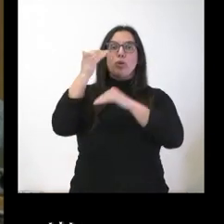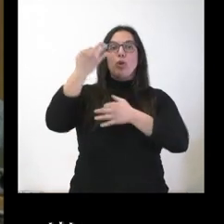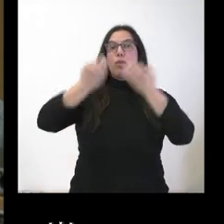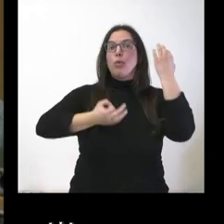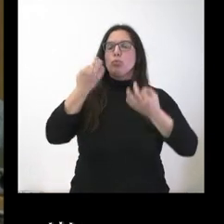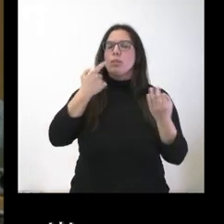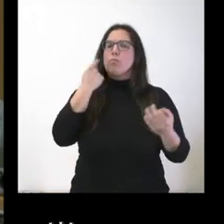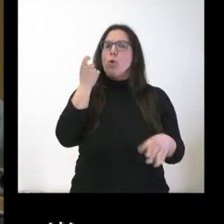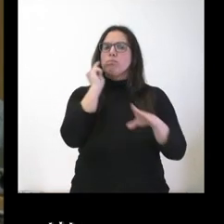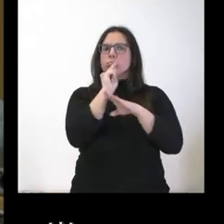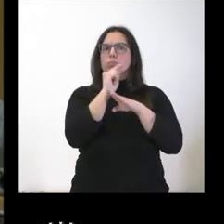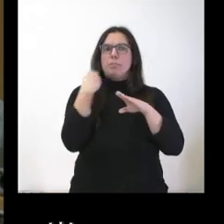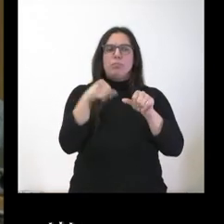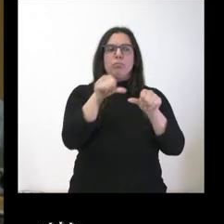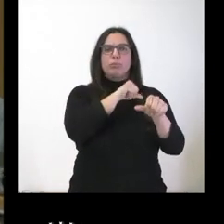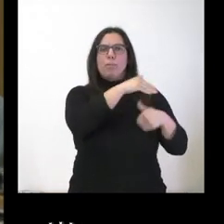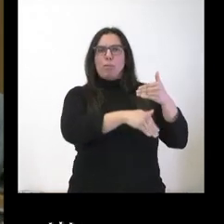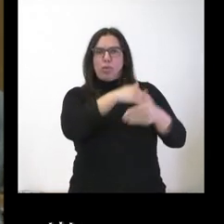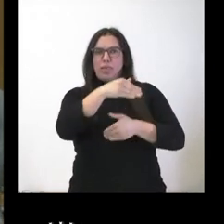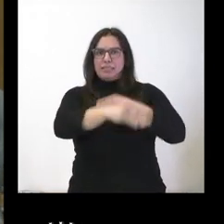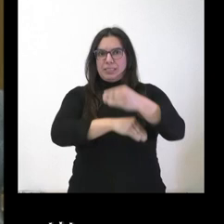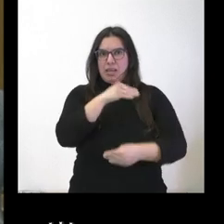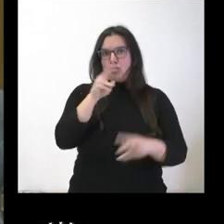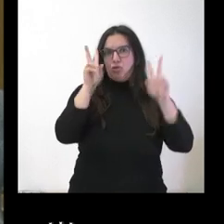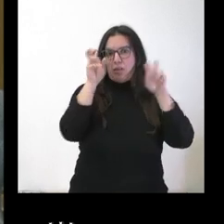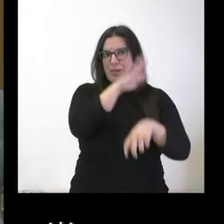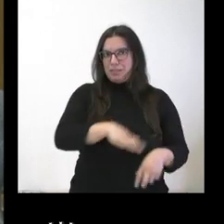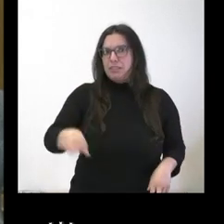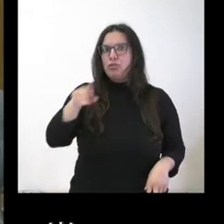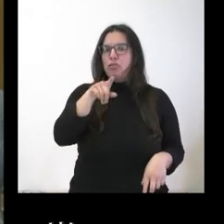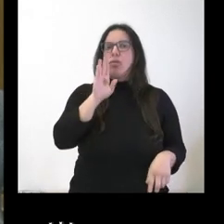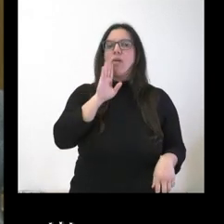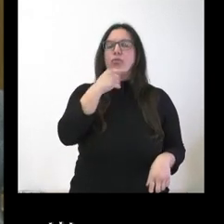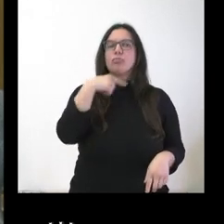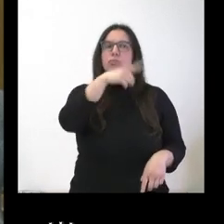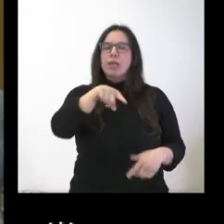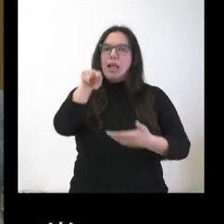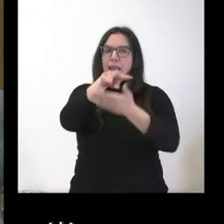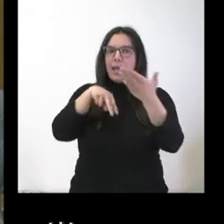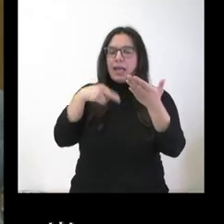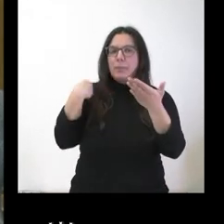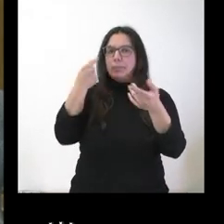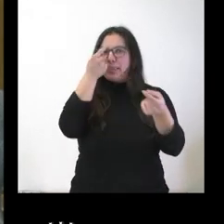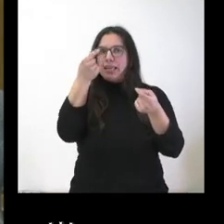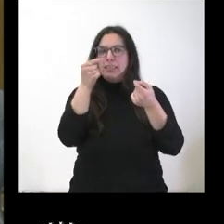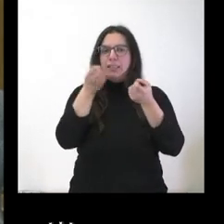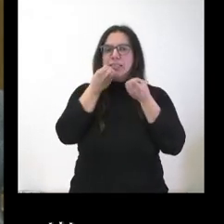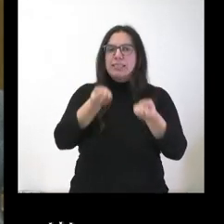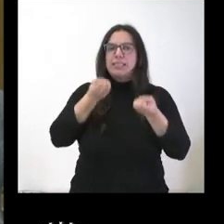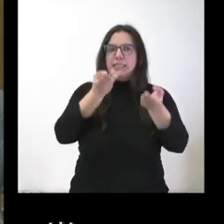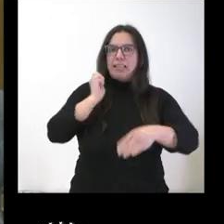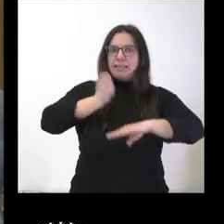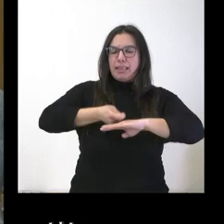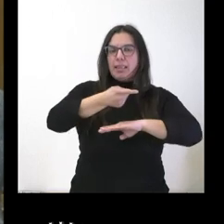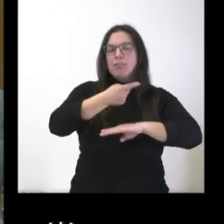que se tuvo en este caso. No sé si ustedes, al leer los pormenores del fallo, abren la puerta